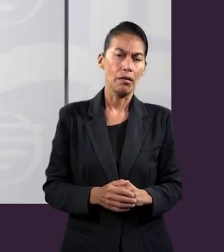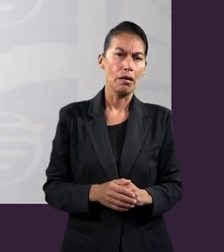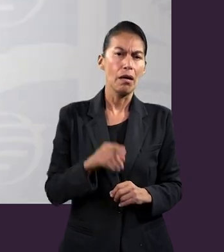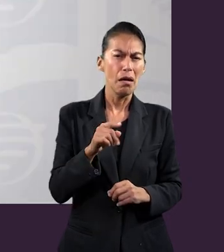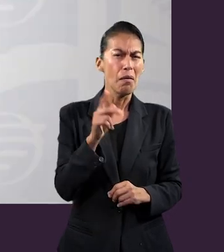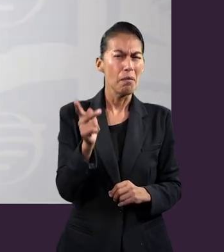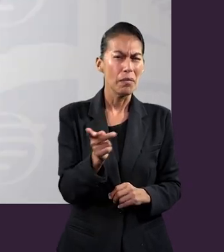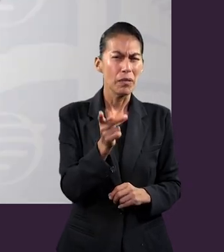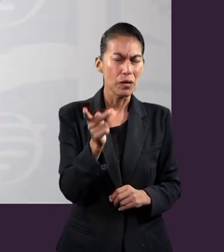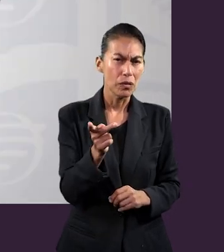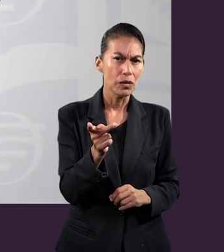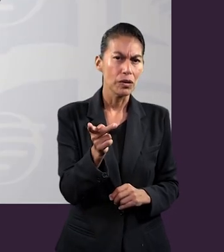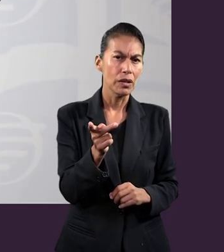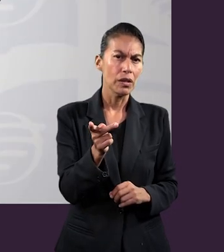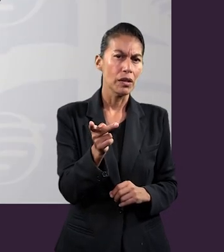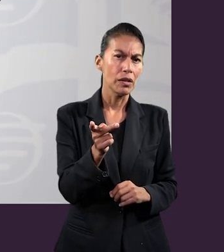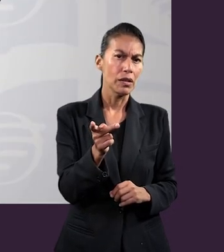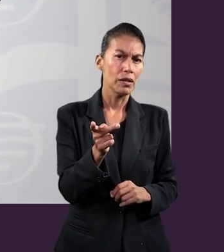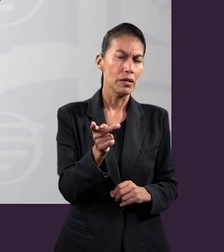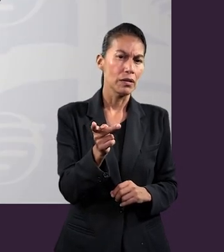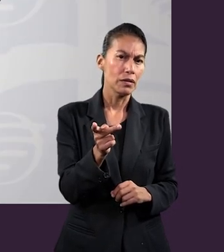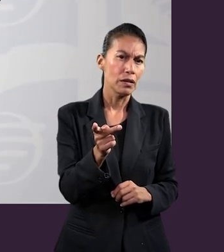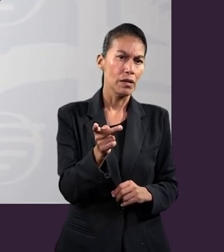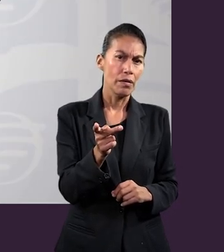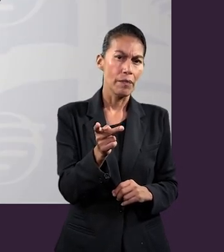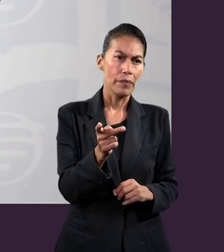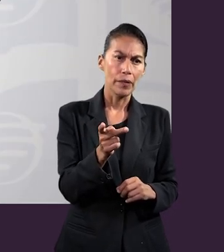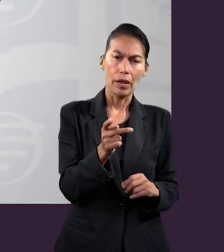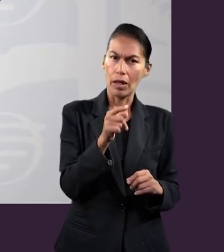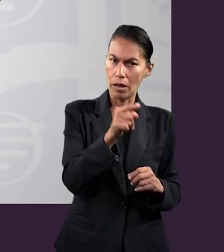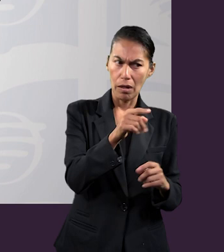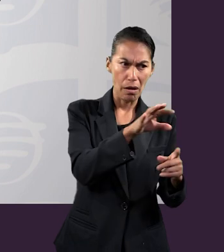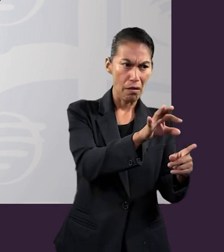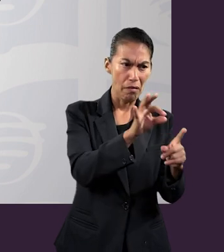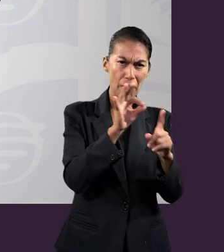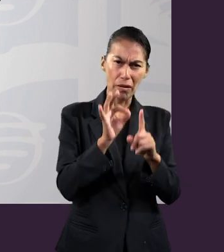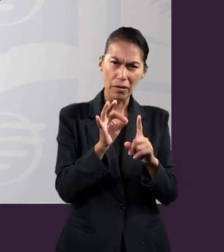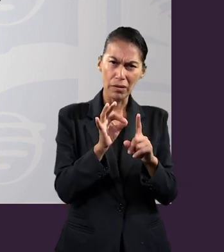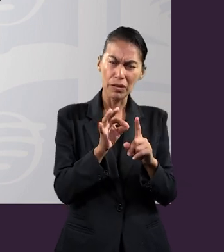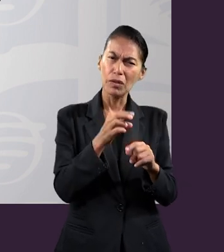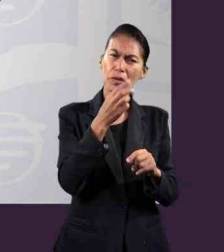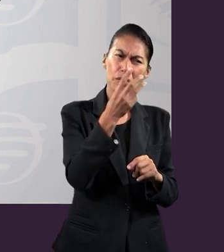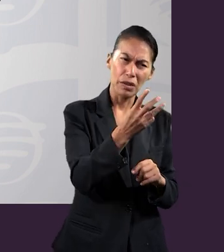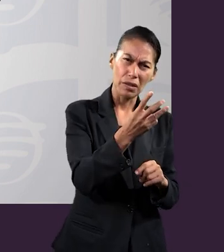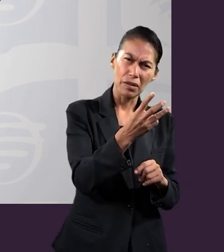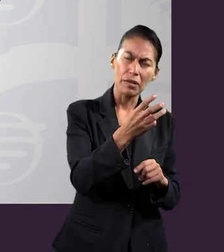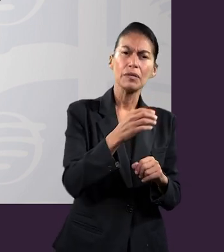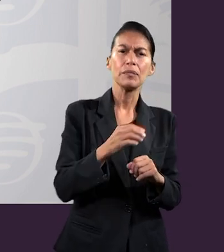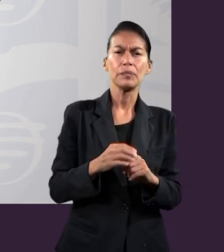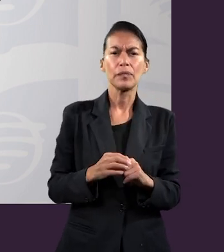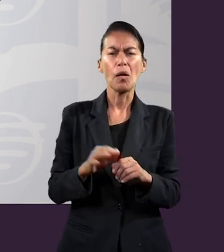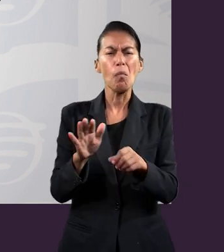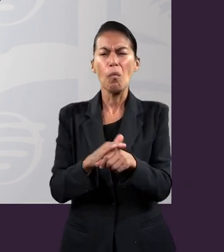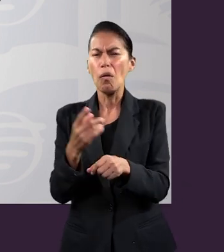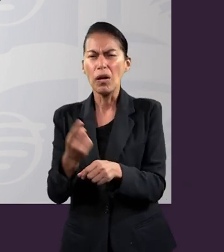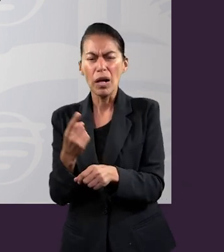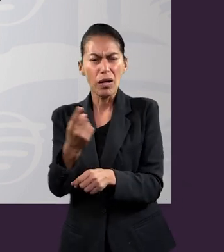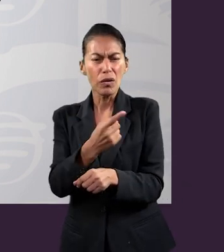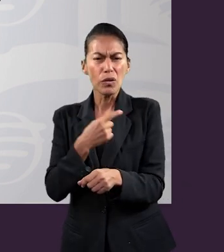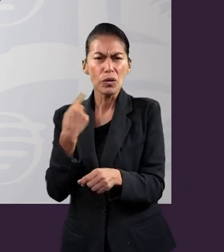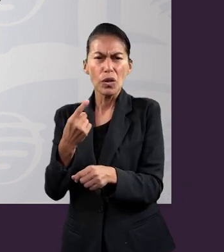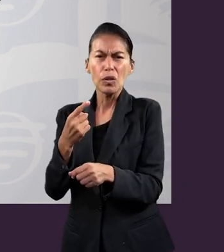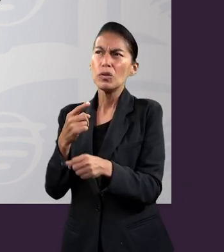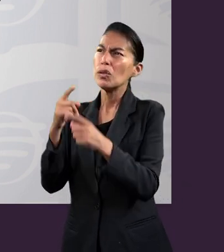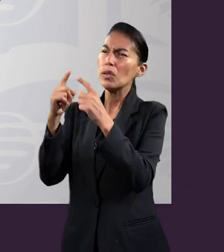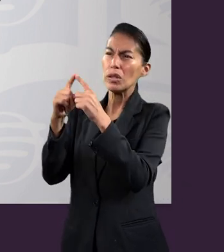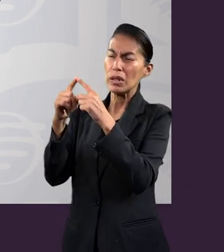experto es, ¿por qué es importante y emocionante integrarnos a la Iglesia